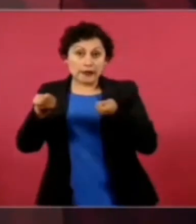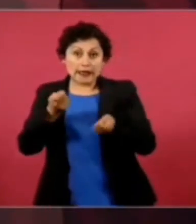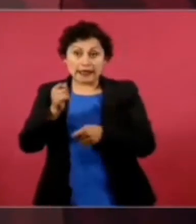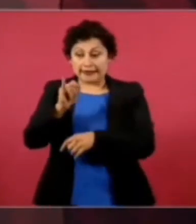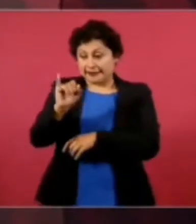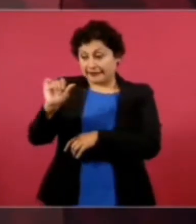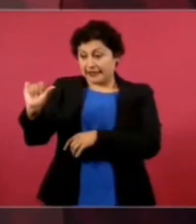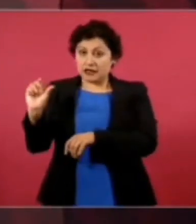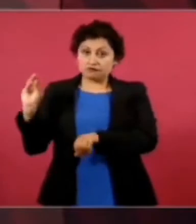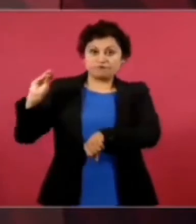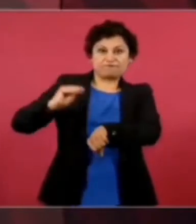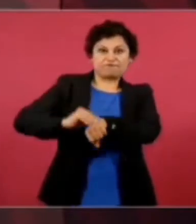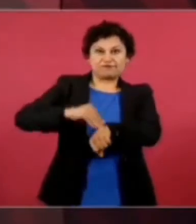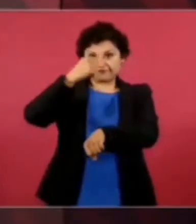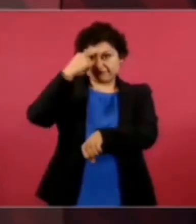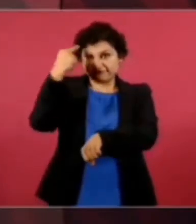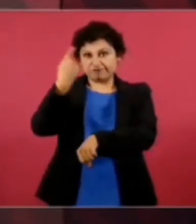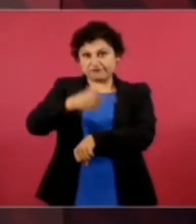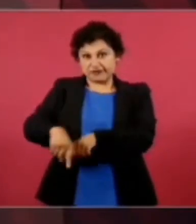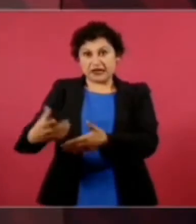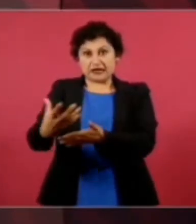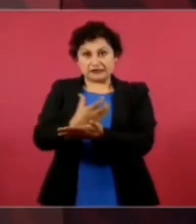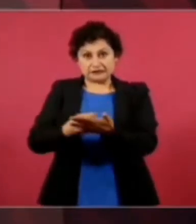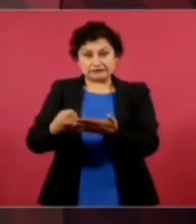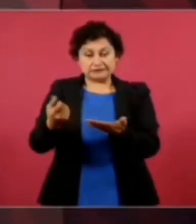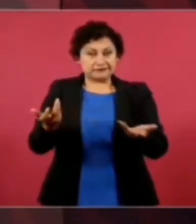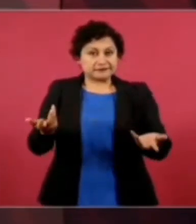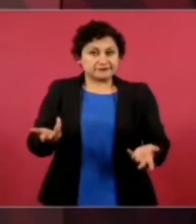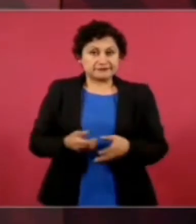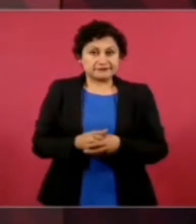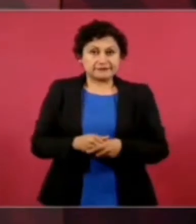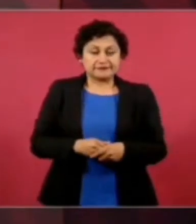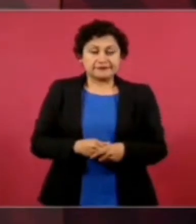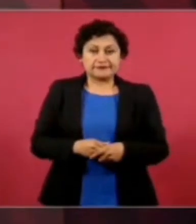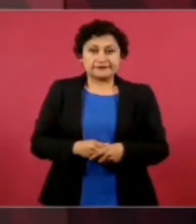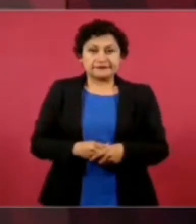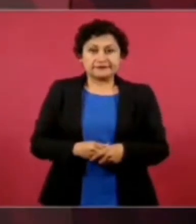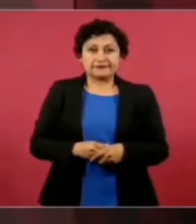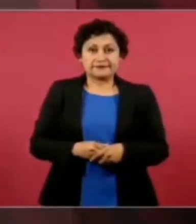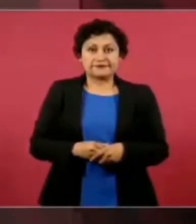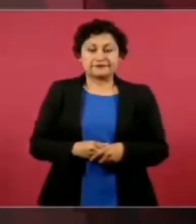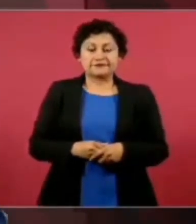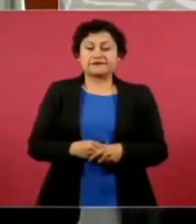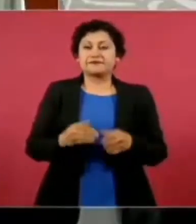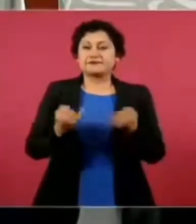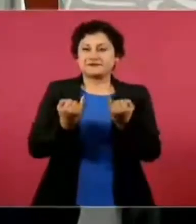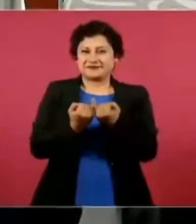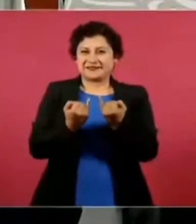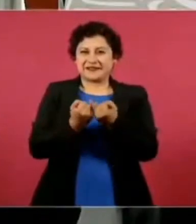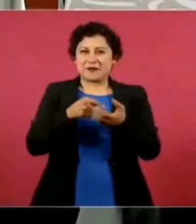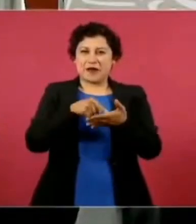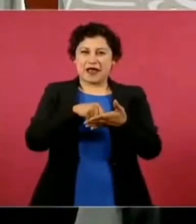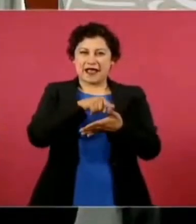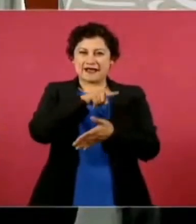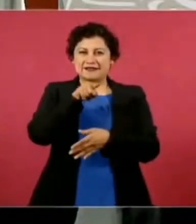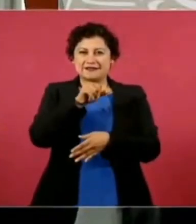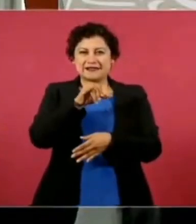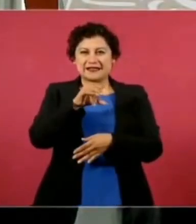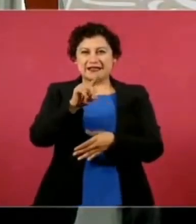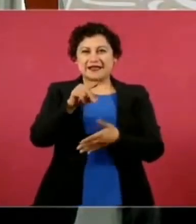como Zahid que los